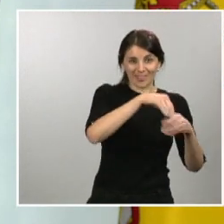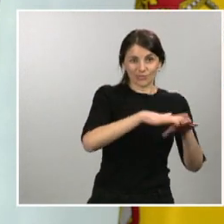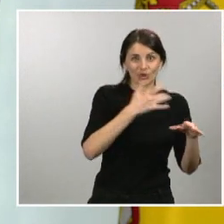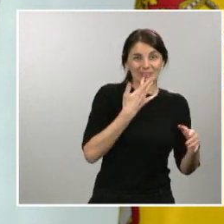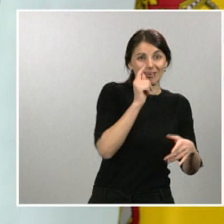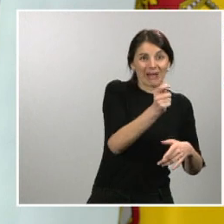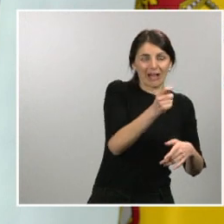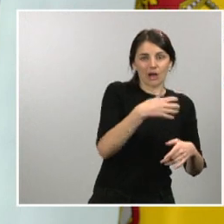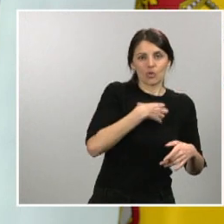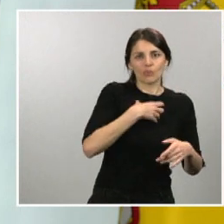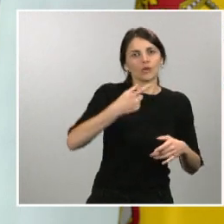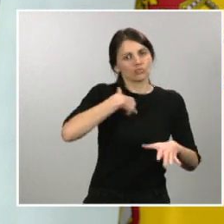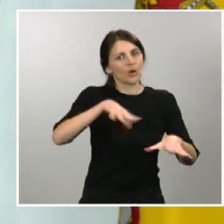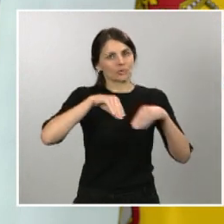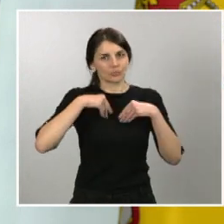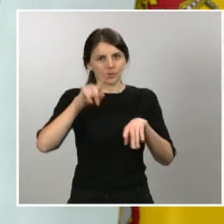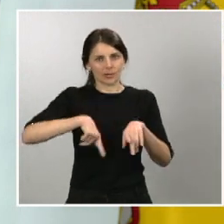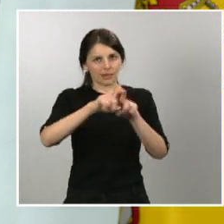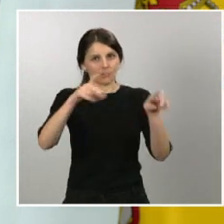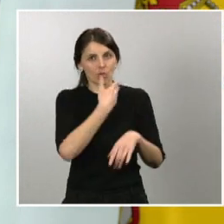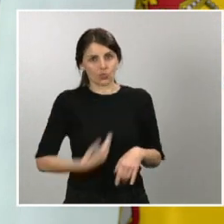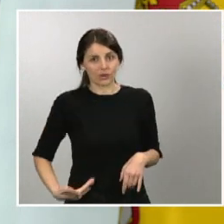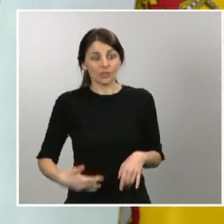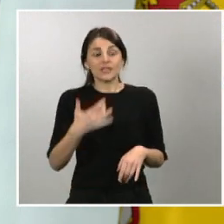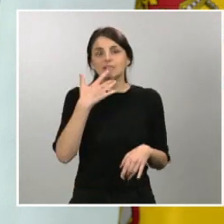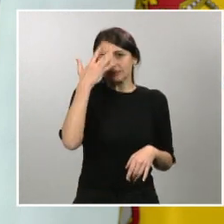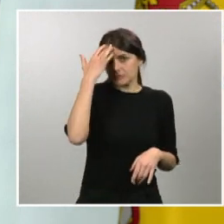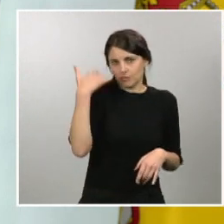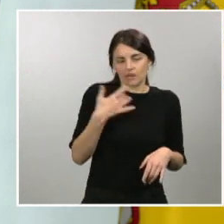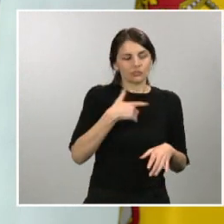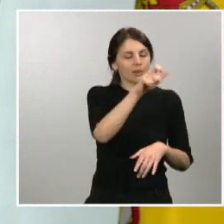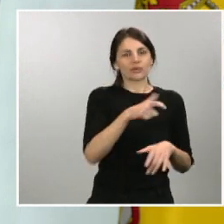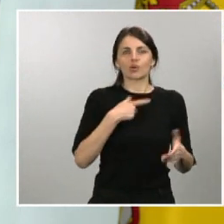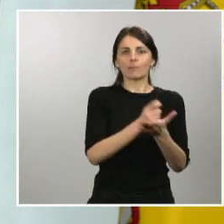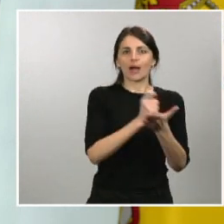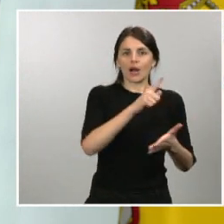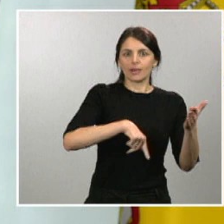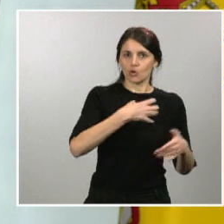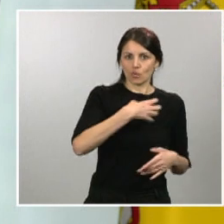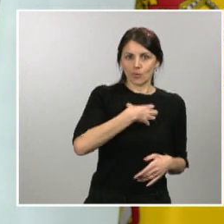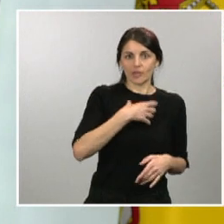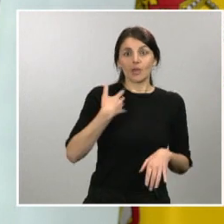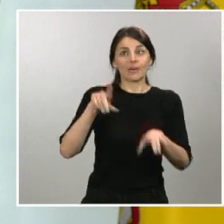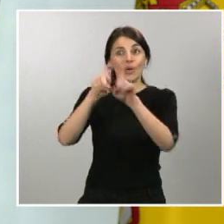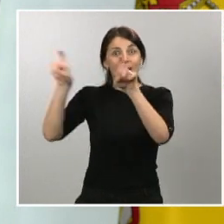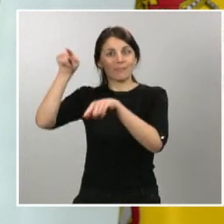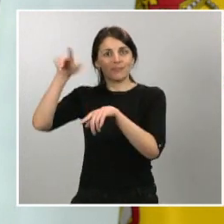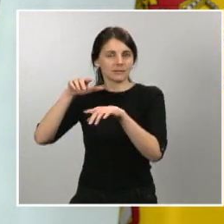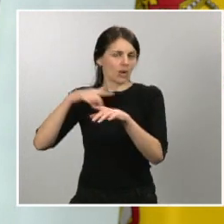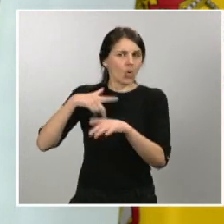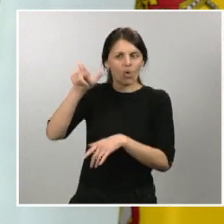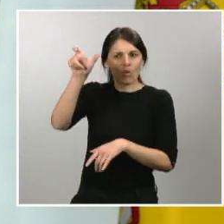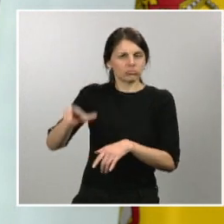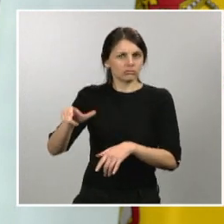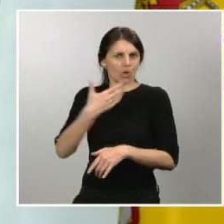situación de vulnerabilidad y su casero es un gran tenedor de vivienda o un fondo de inversión, éste tendrá que elegir entre dos opciones. O bien llevar a cabo la